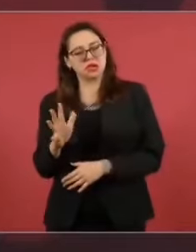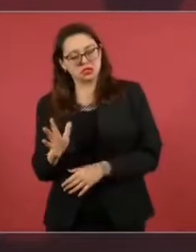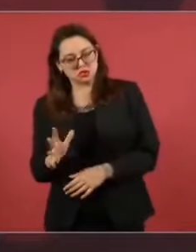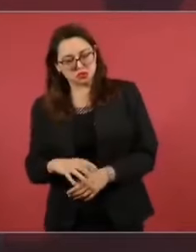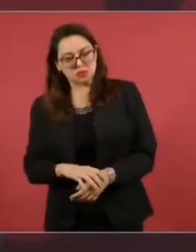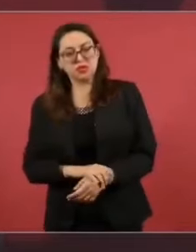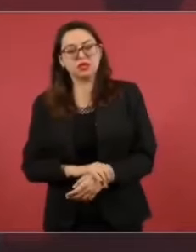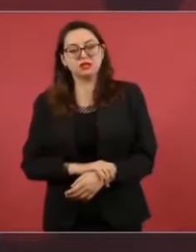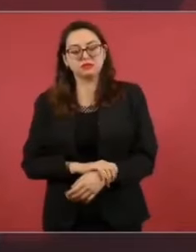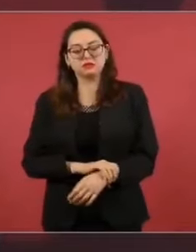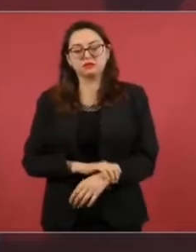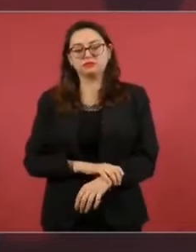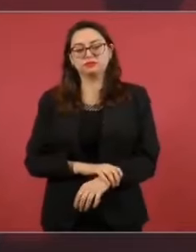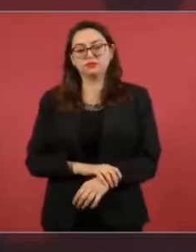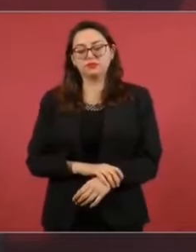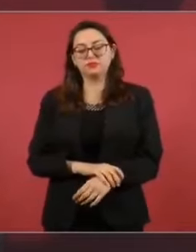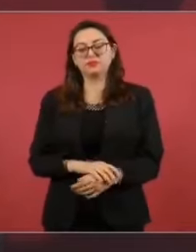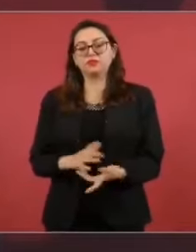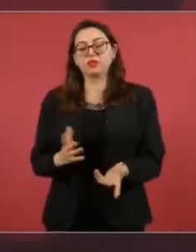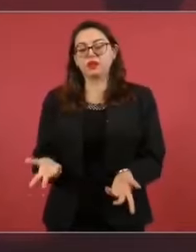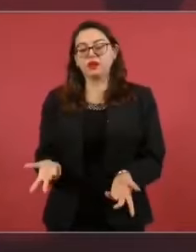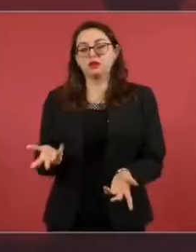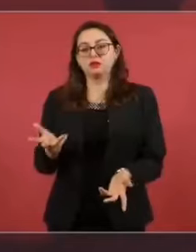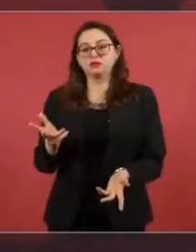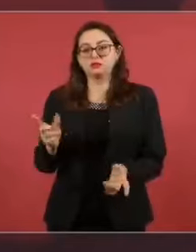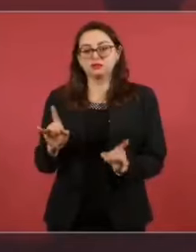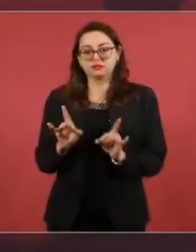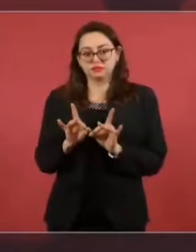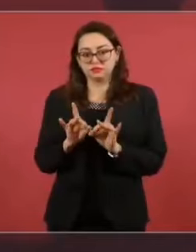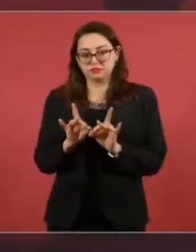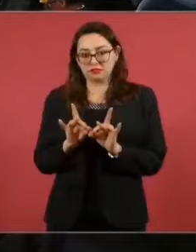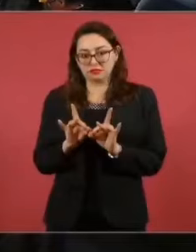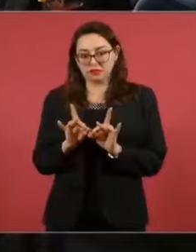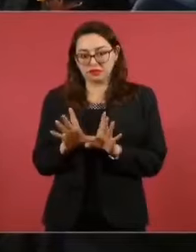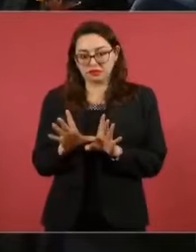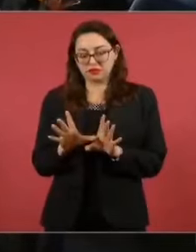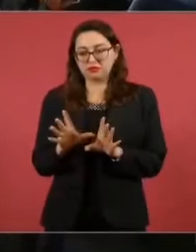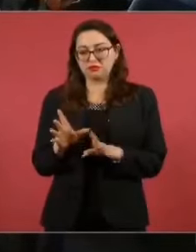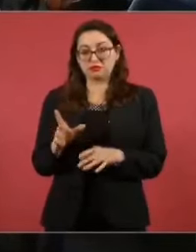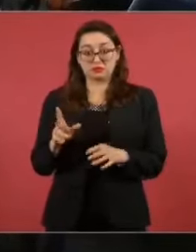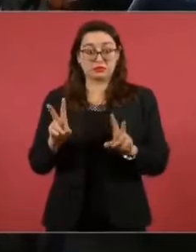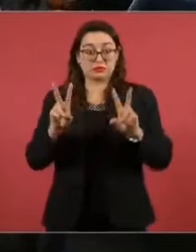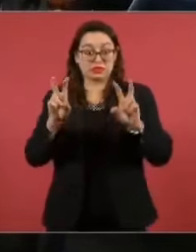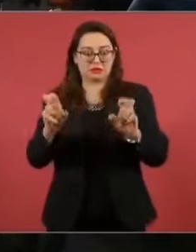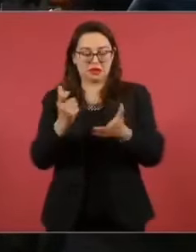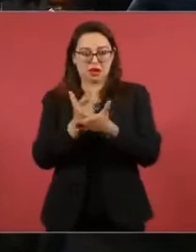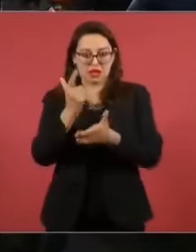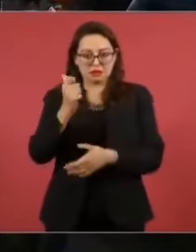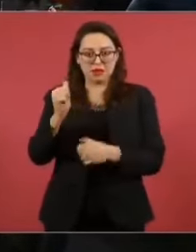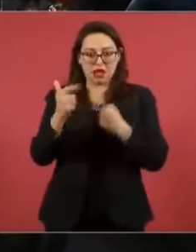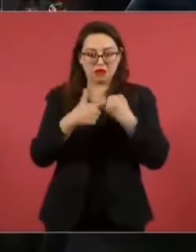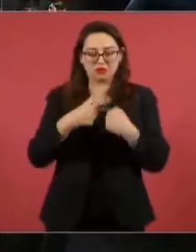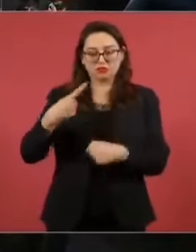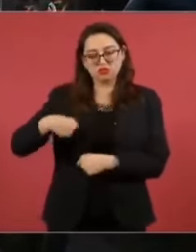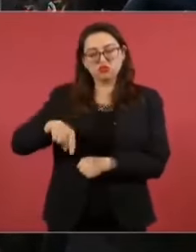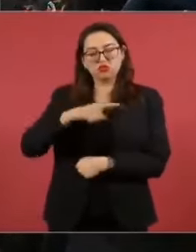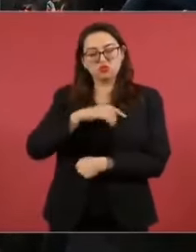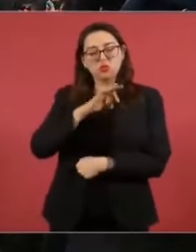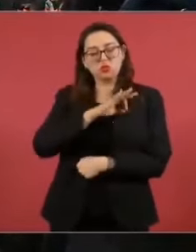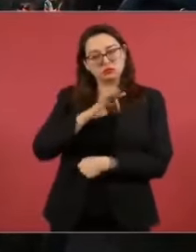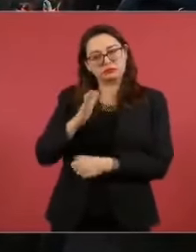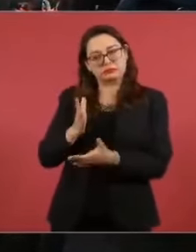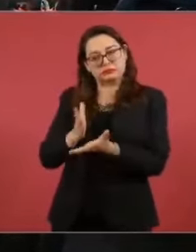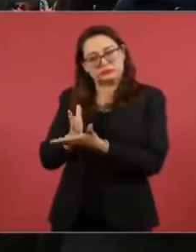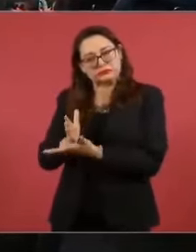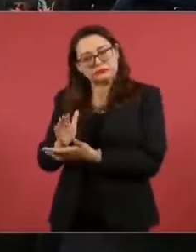nosotros respetuosamente interveníamos, porque es que no